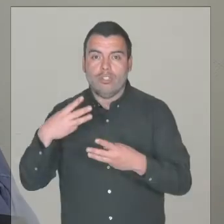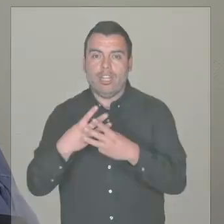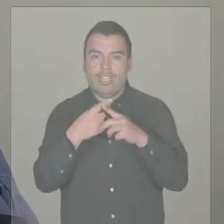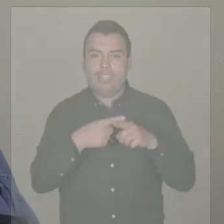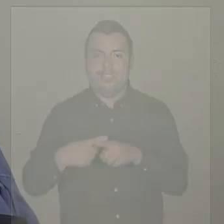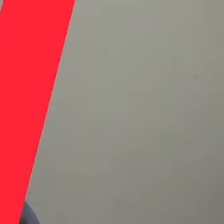Gracias. Gracias. Gracias.